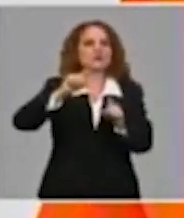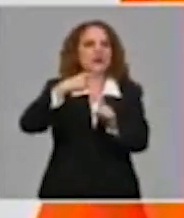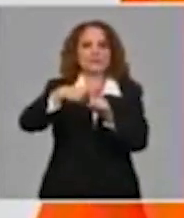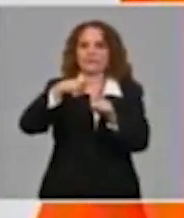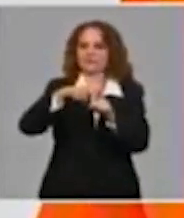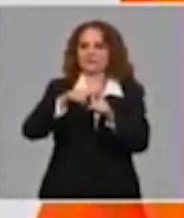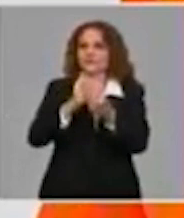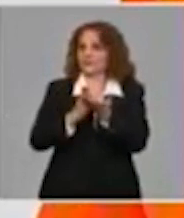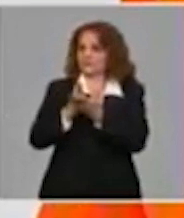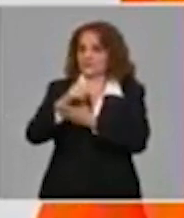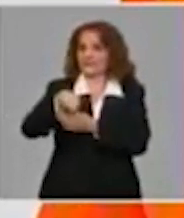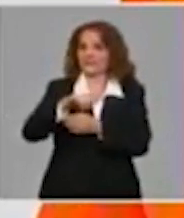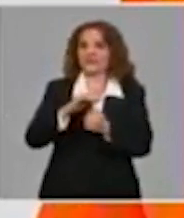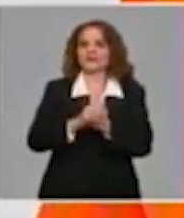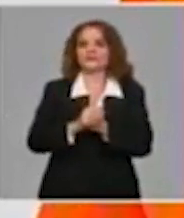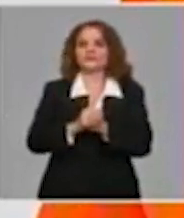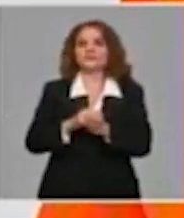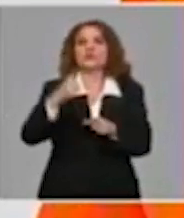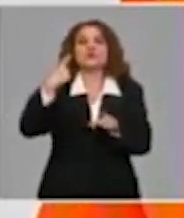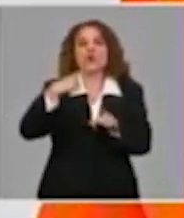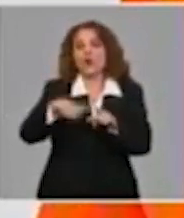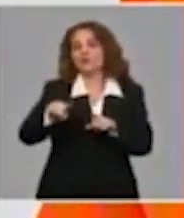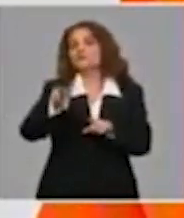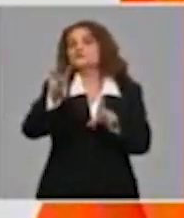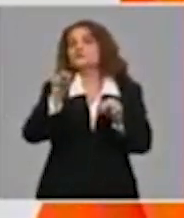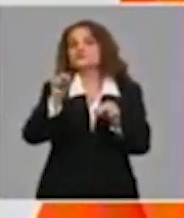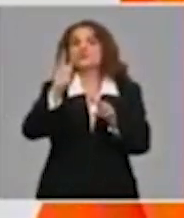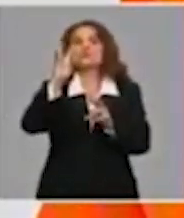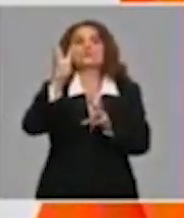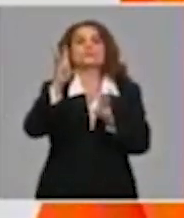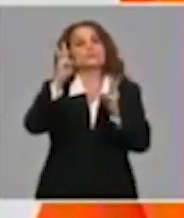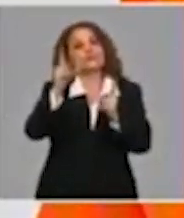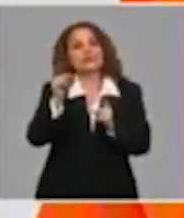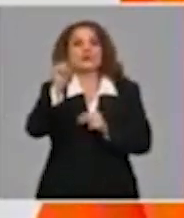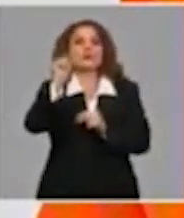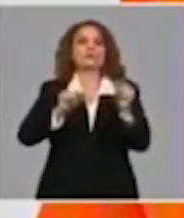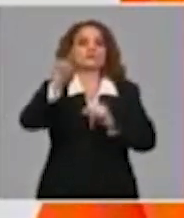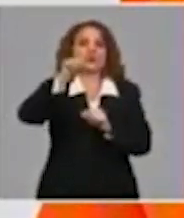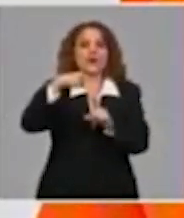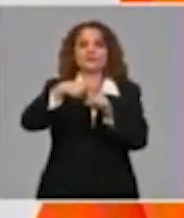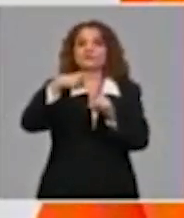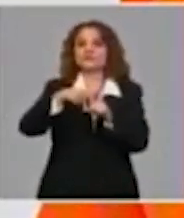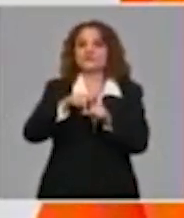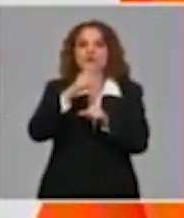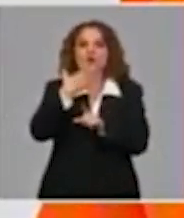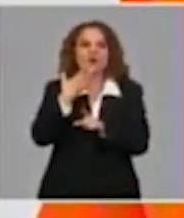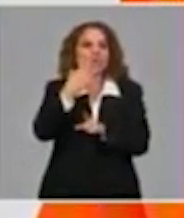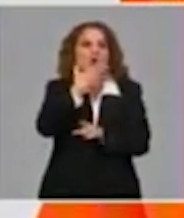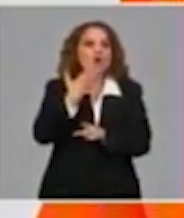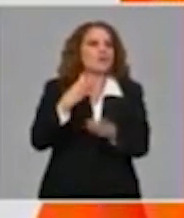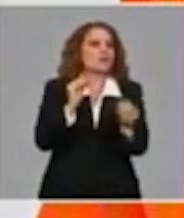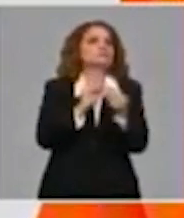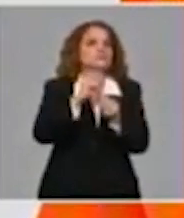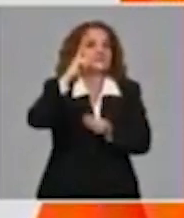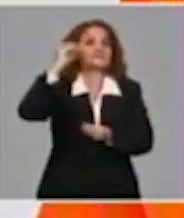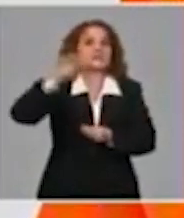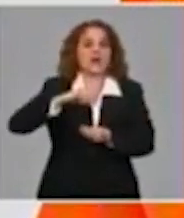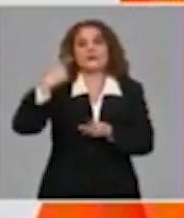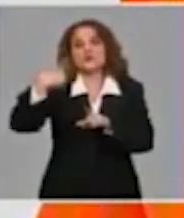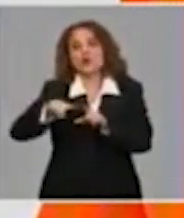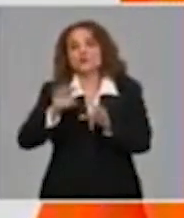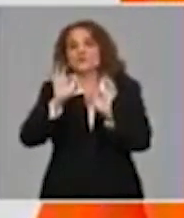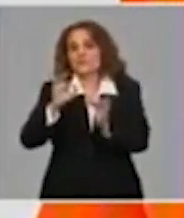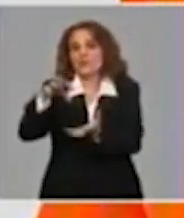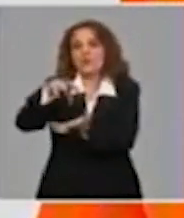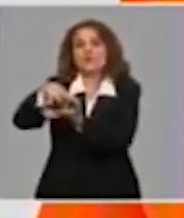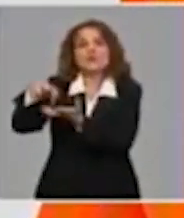son positivos, el número de casos positivos con fuentes de infección conocidas y los eventos de transmisión local, que también nos